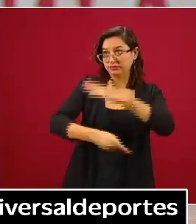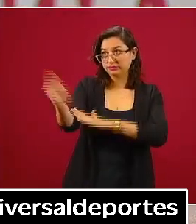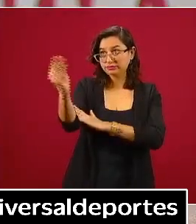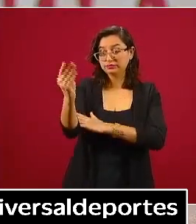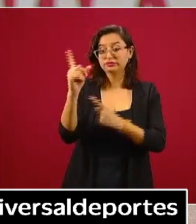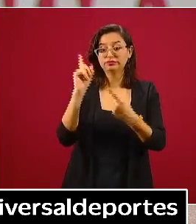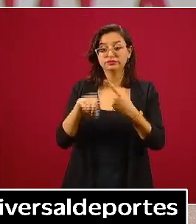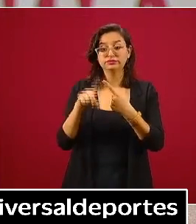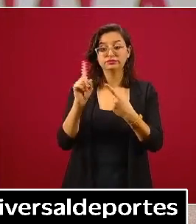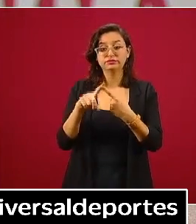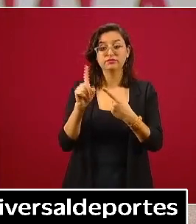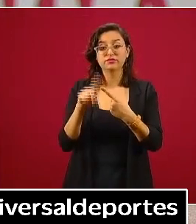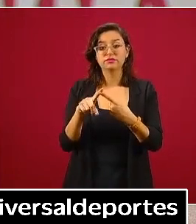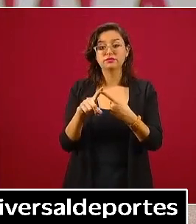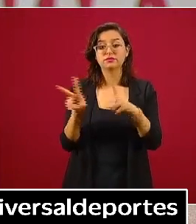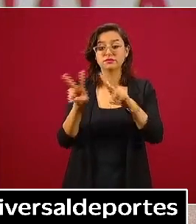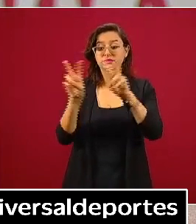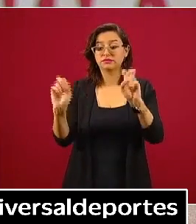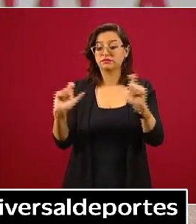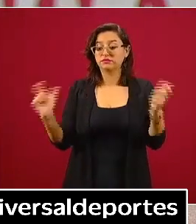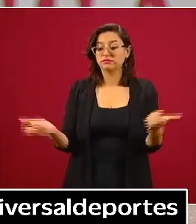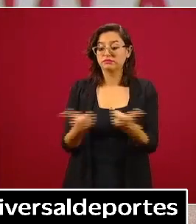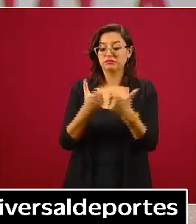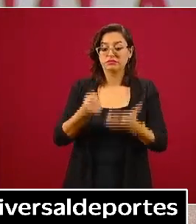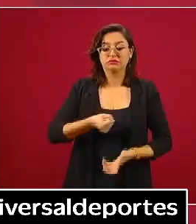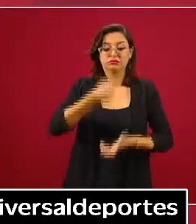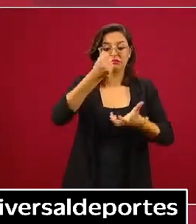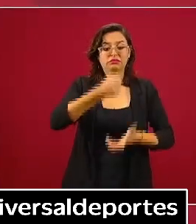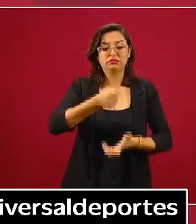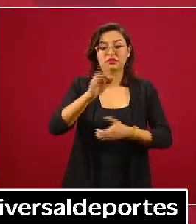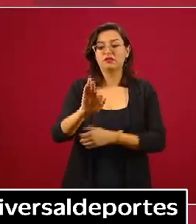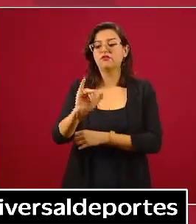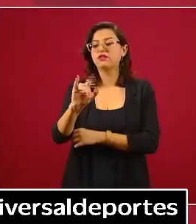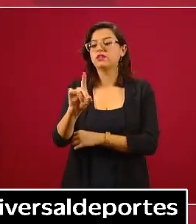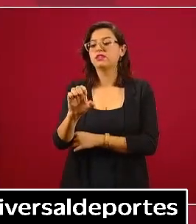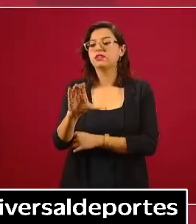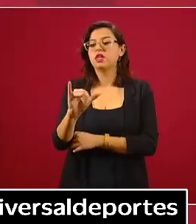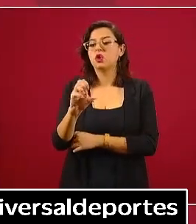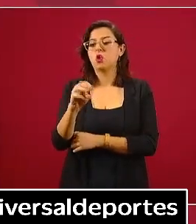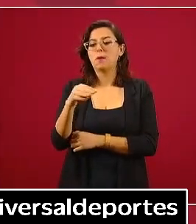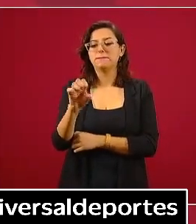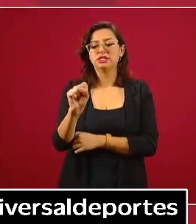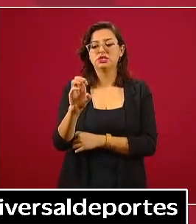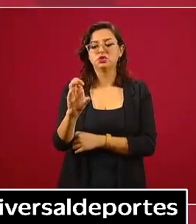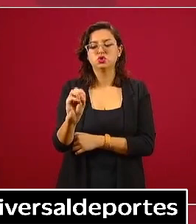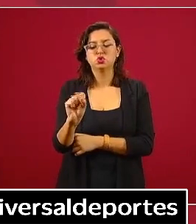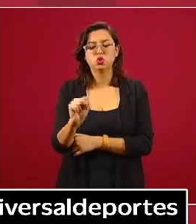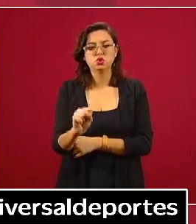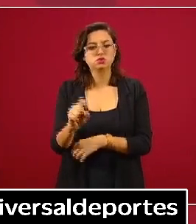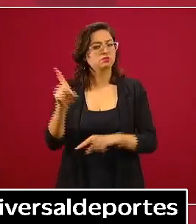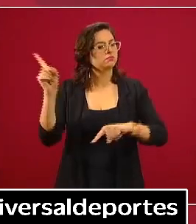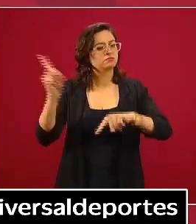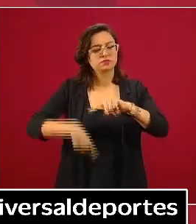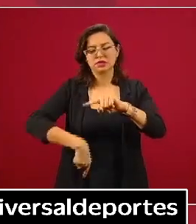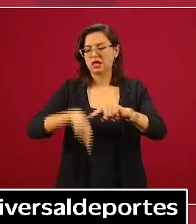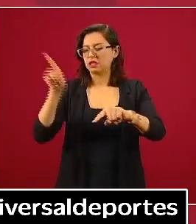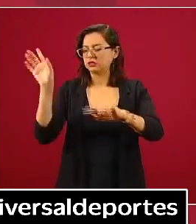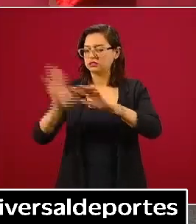fideicomisos, porque era un abuso